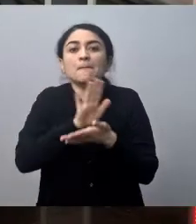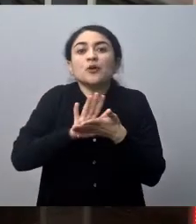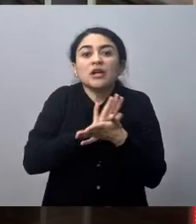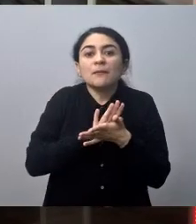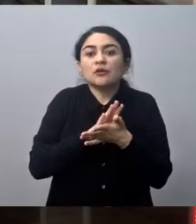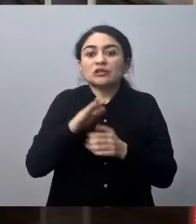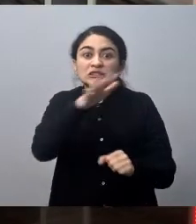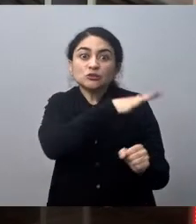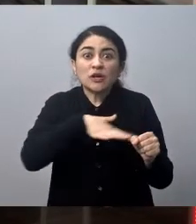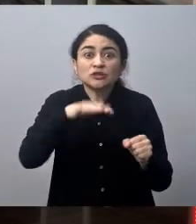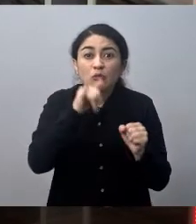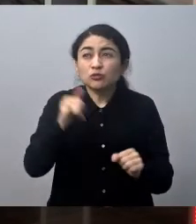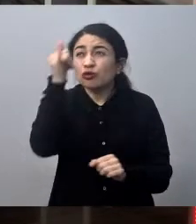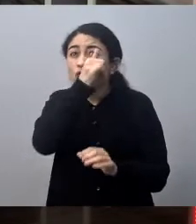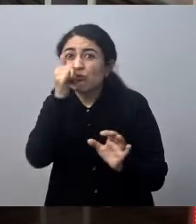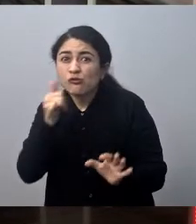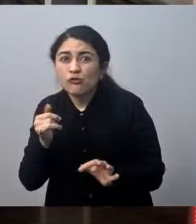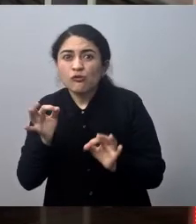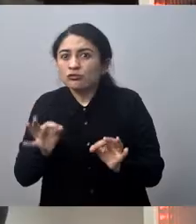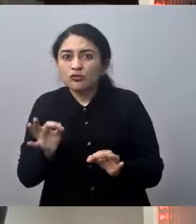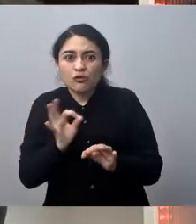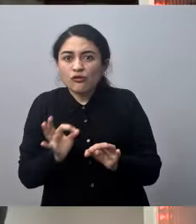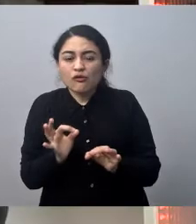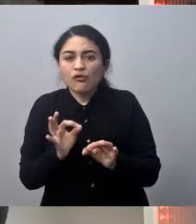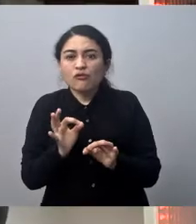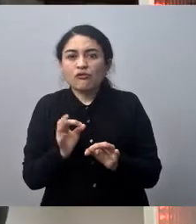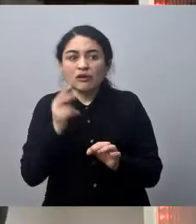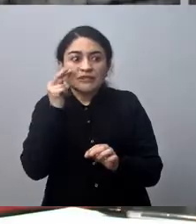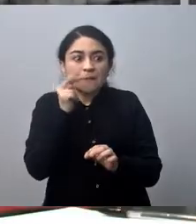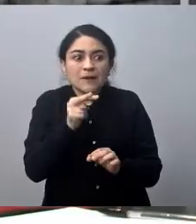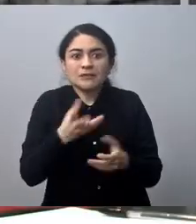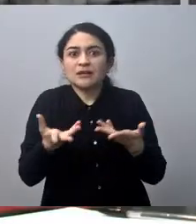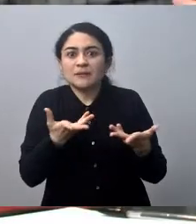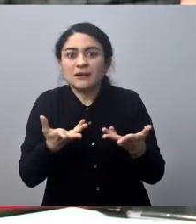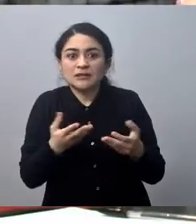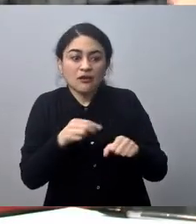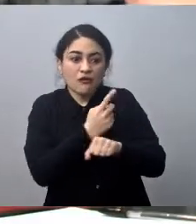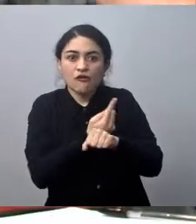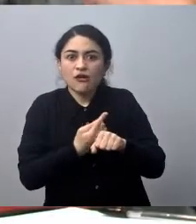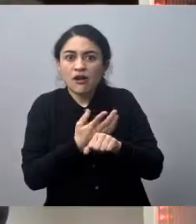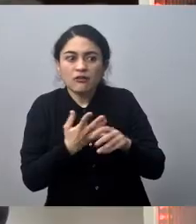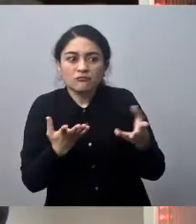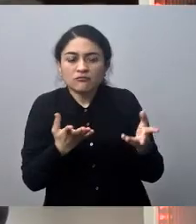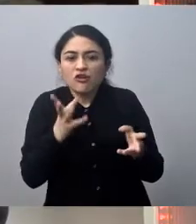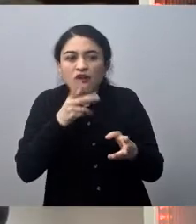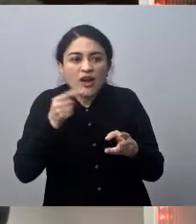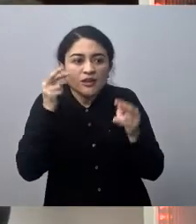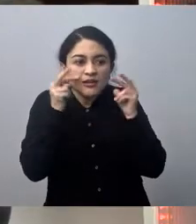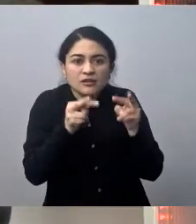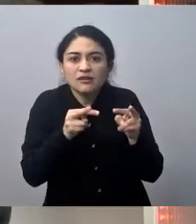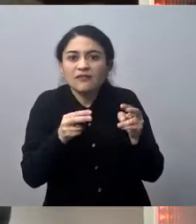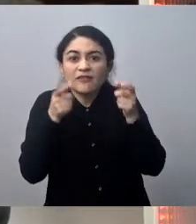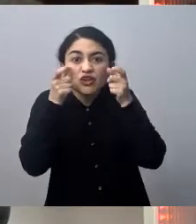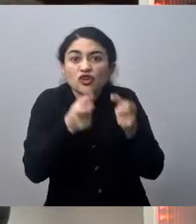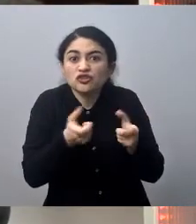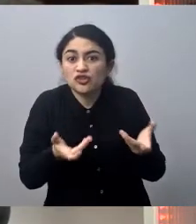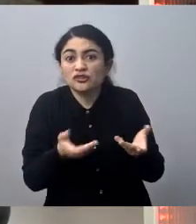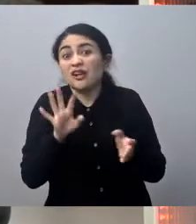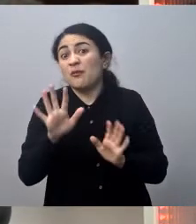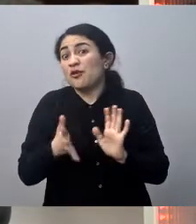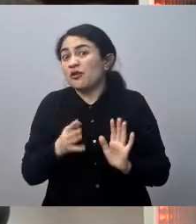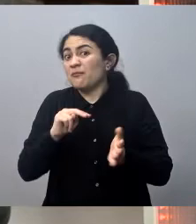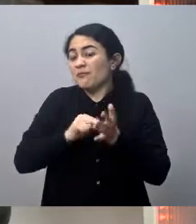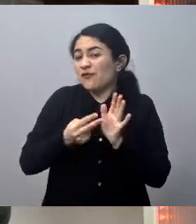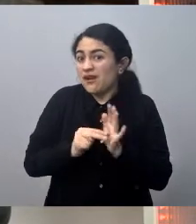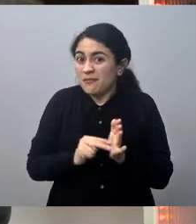en un horario en que no se esté tomando la fotografía, por llamarlo de alguna forma, por lo tanto va a pasar inadvertido. No va a haber medición, que puede